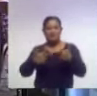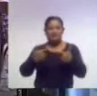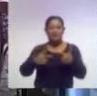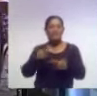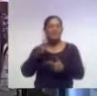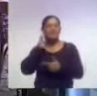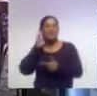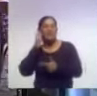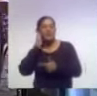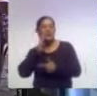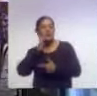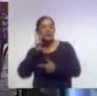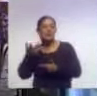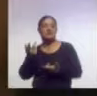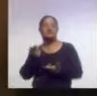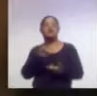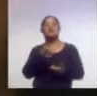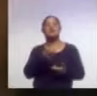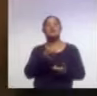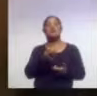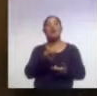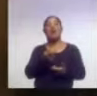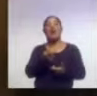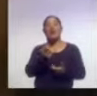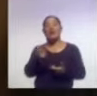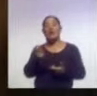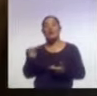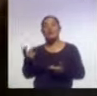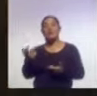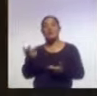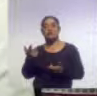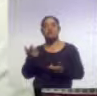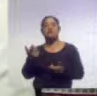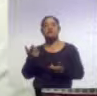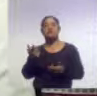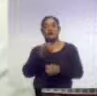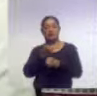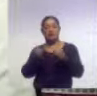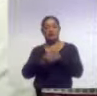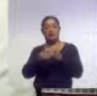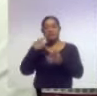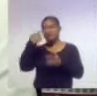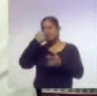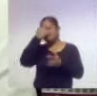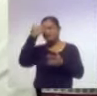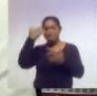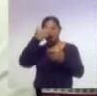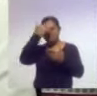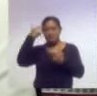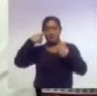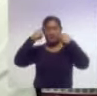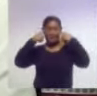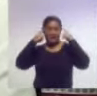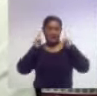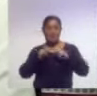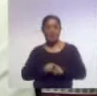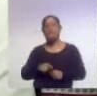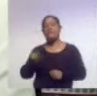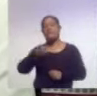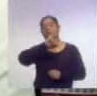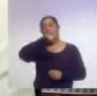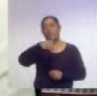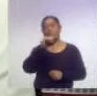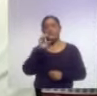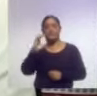suplementos alimenticios y hasta algunos productos con fines cosméticos. Julio César Ahuich, responsable estatal del programa